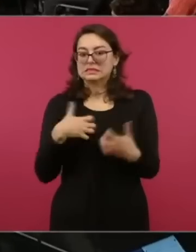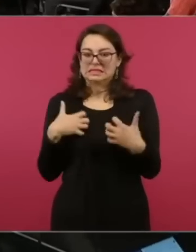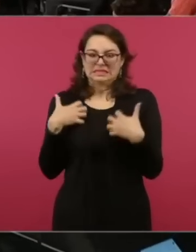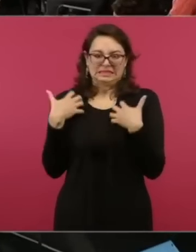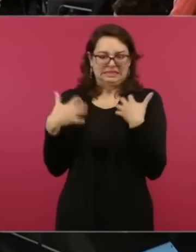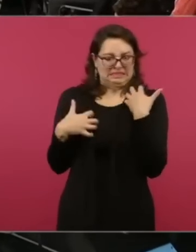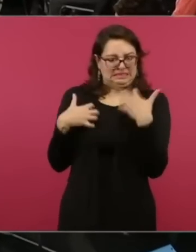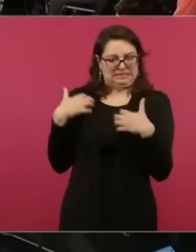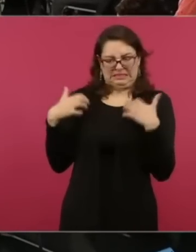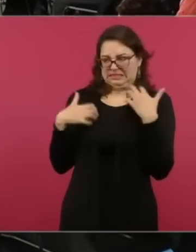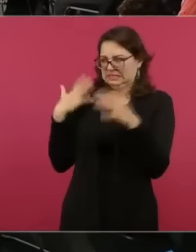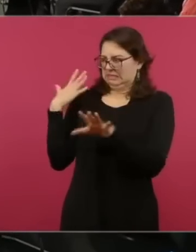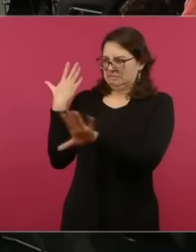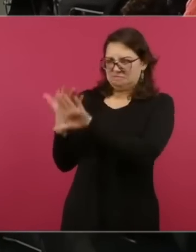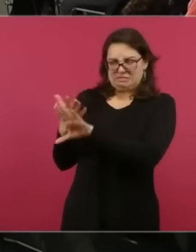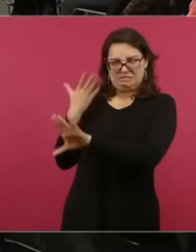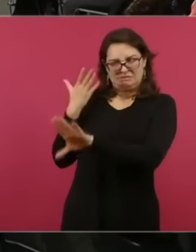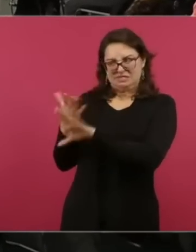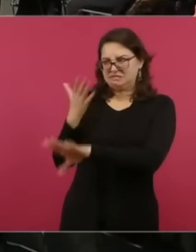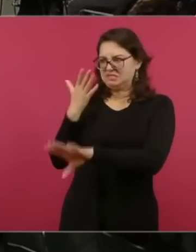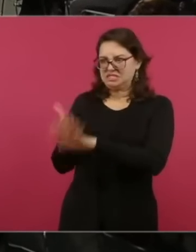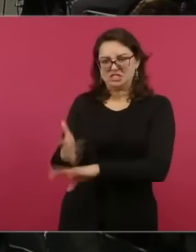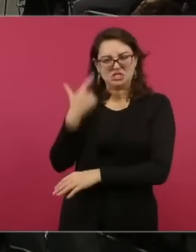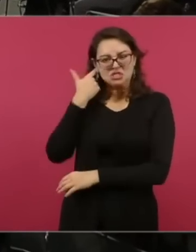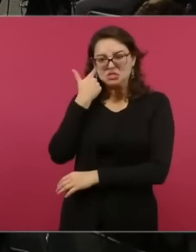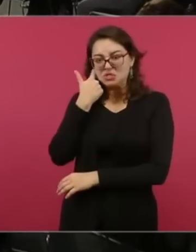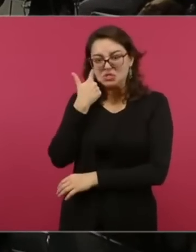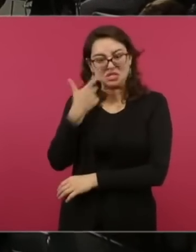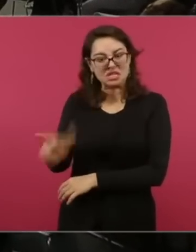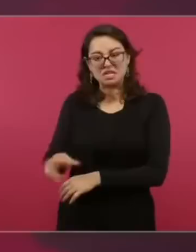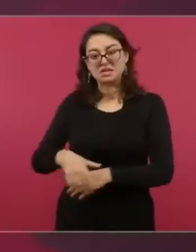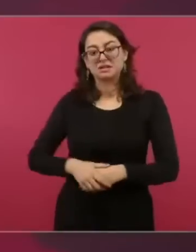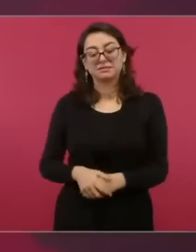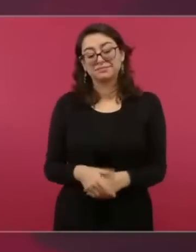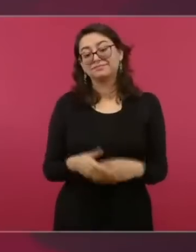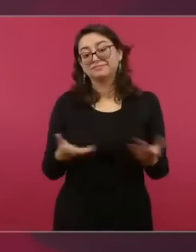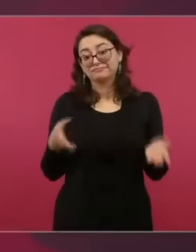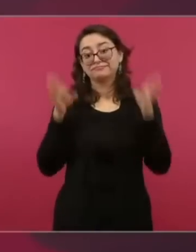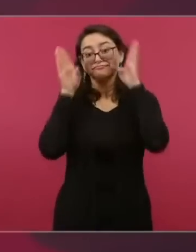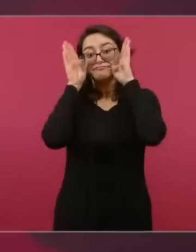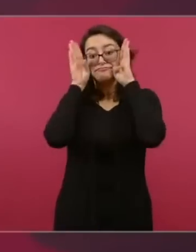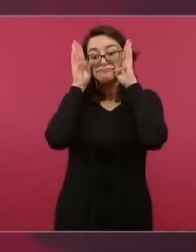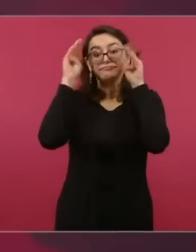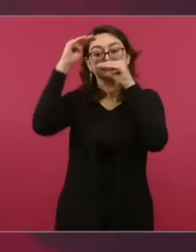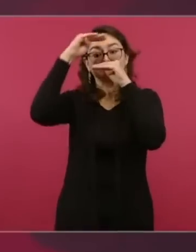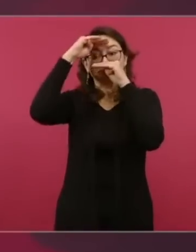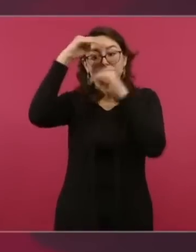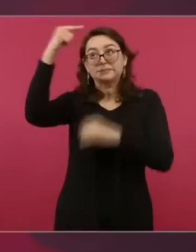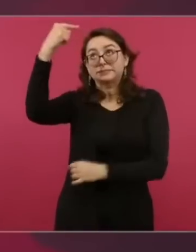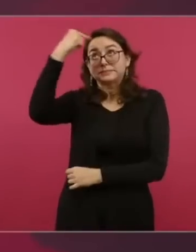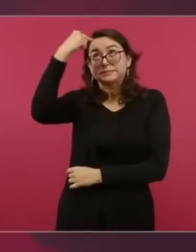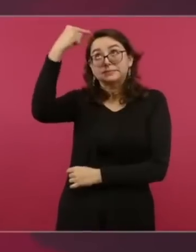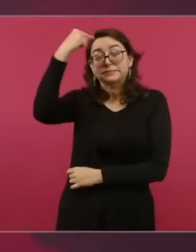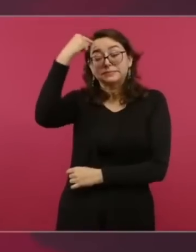de ahora, bueno, el mismo pensamiento